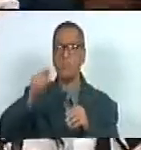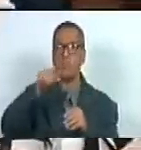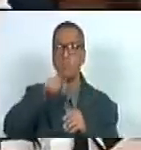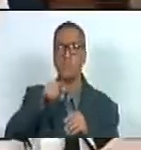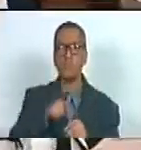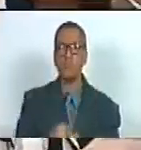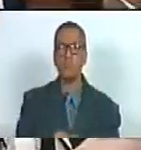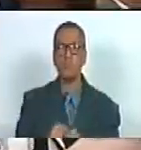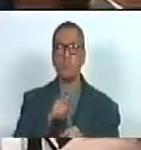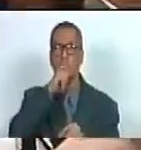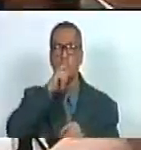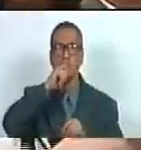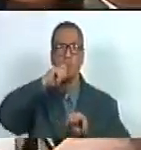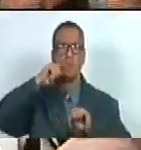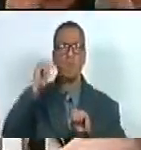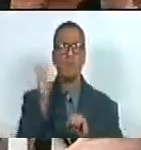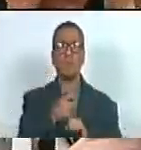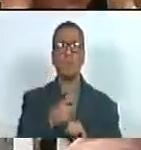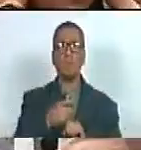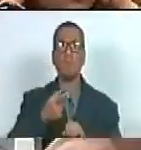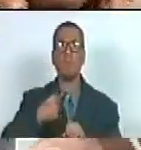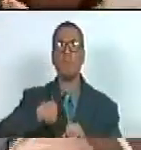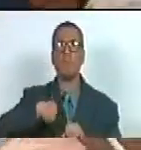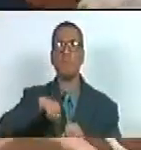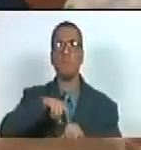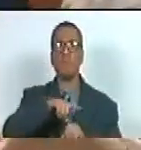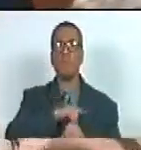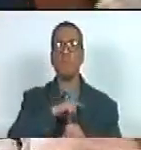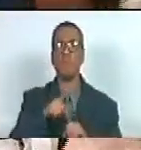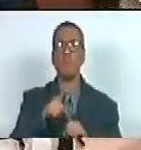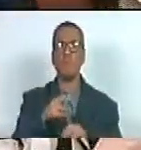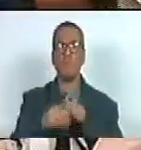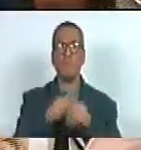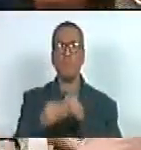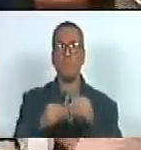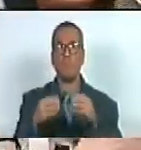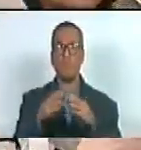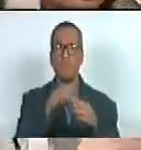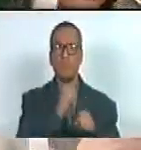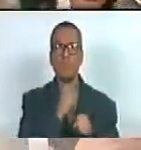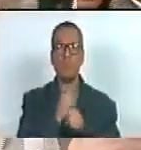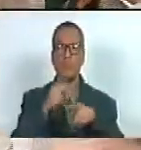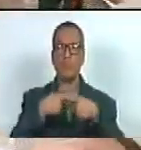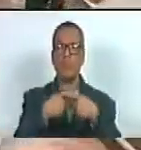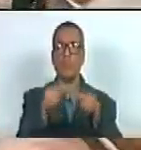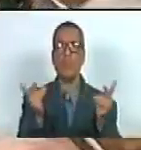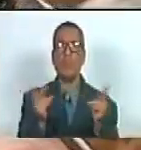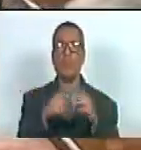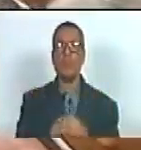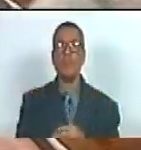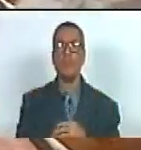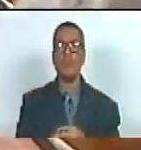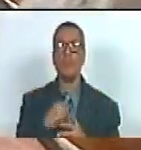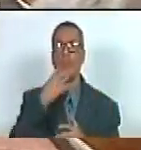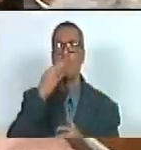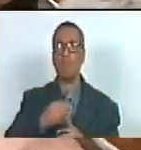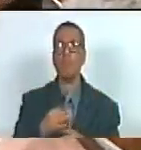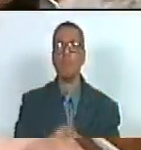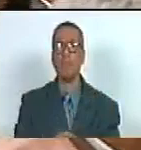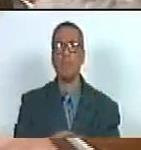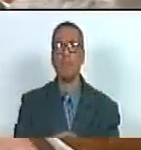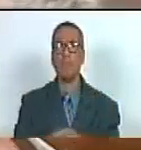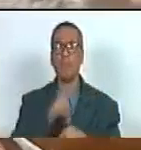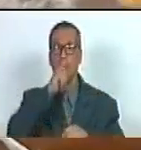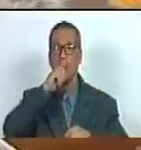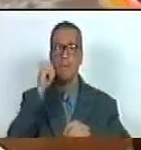destila odio y ese odio no le puede permitir el ejercicio de la función pública finalmente es un odio de